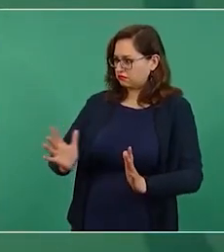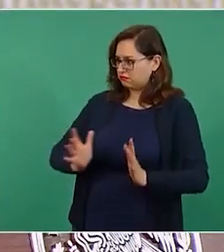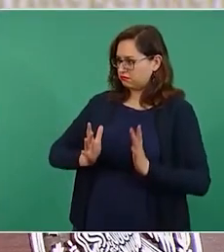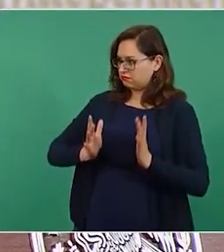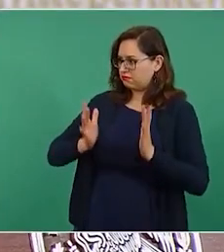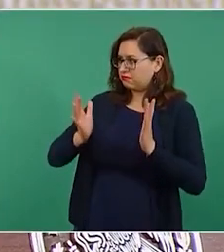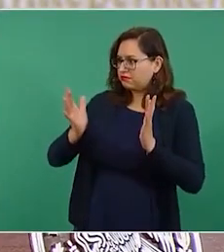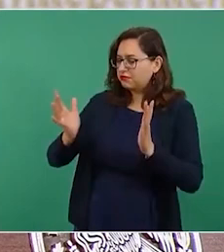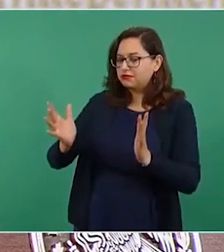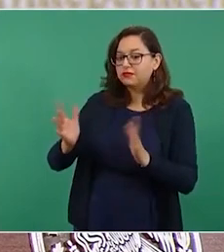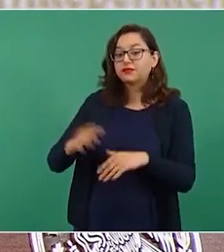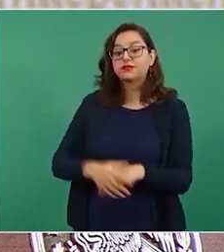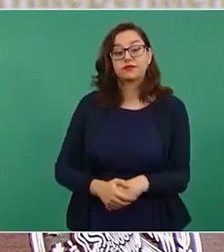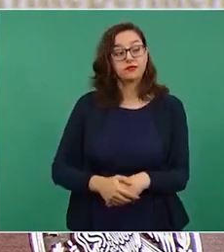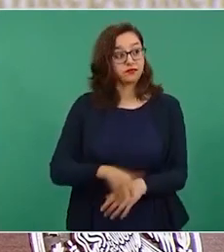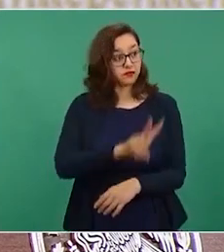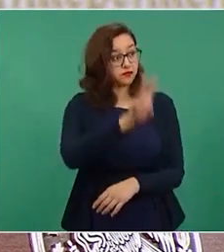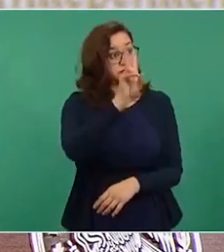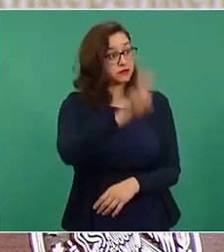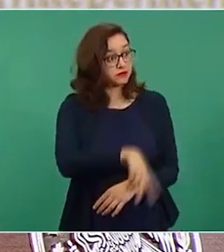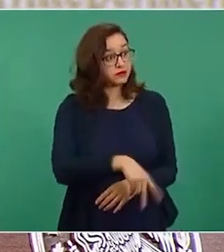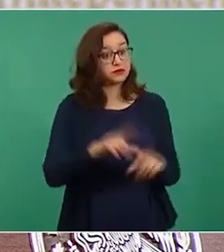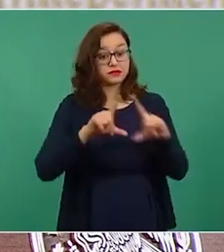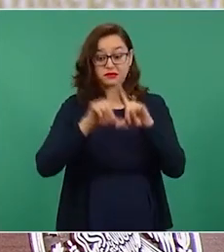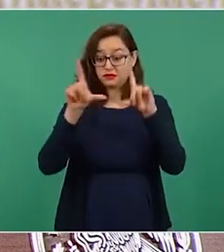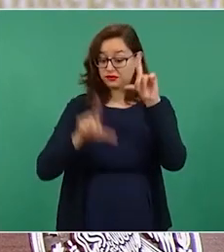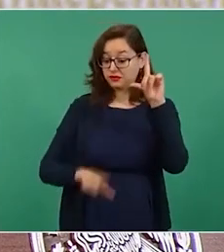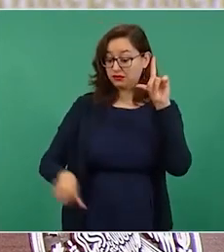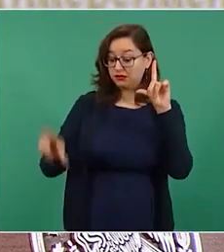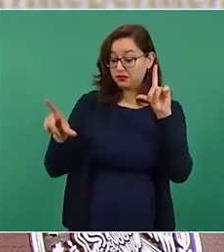entregaron 120 millones de hectáreas.